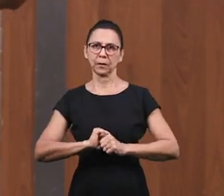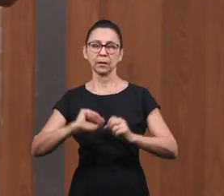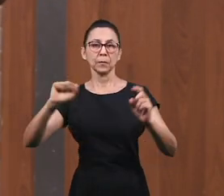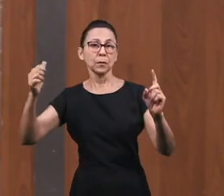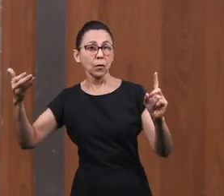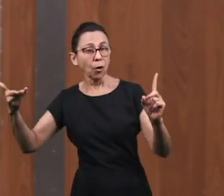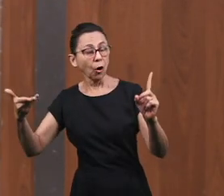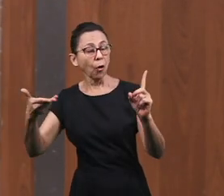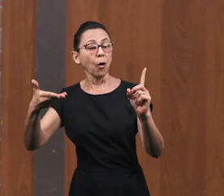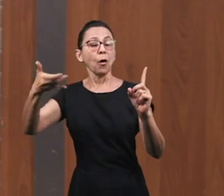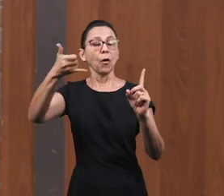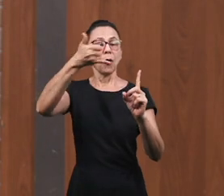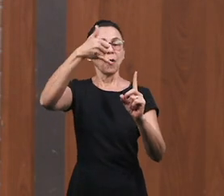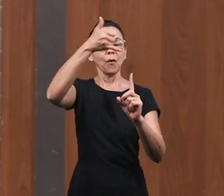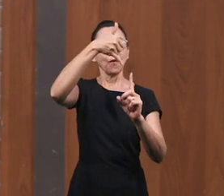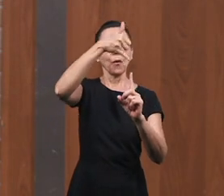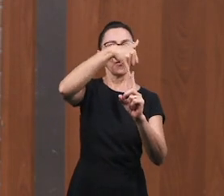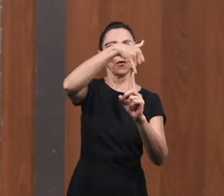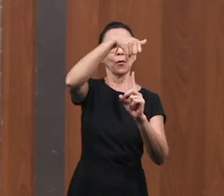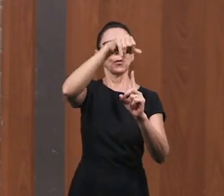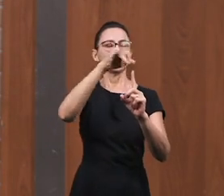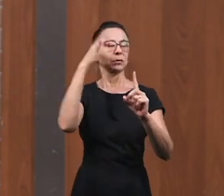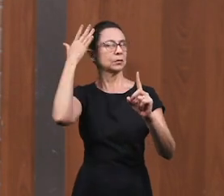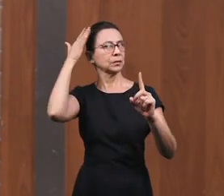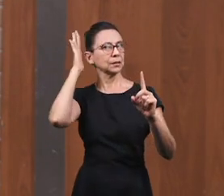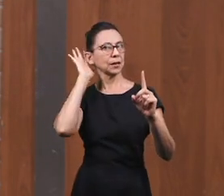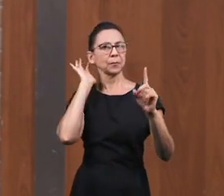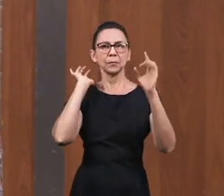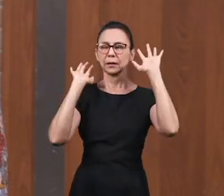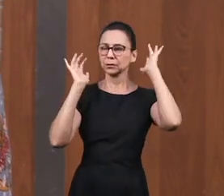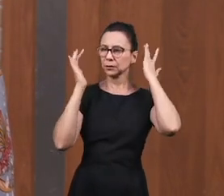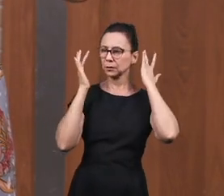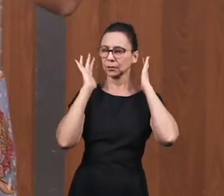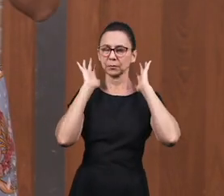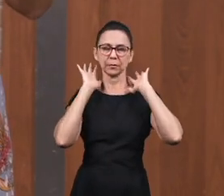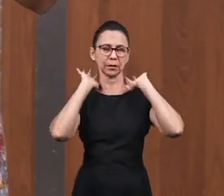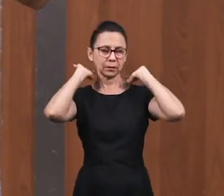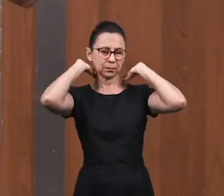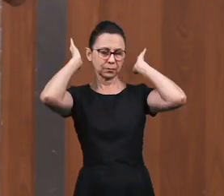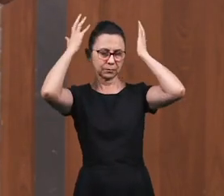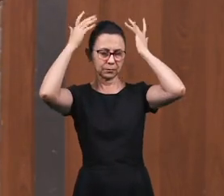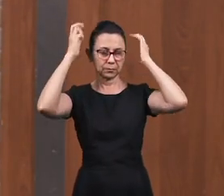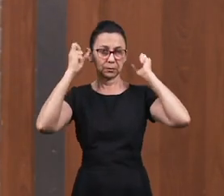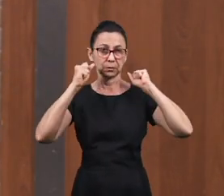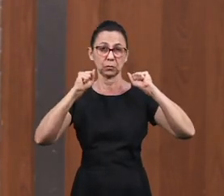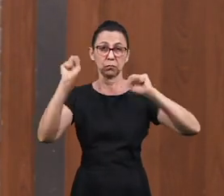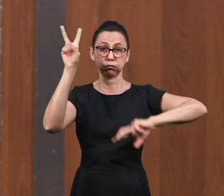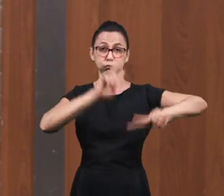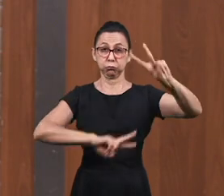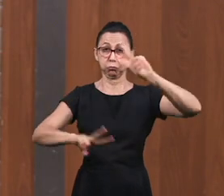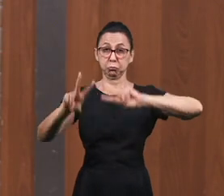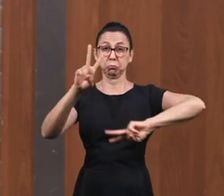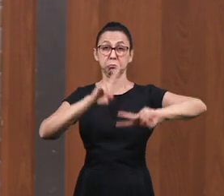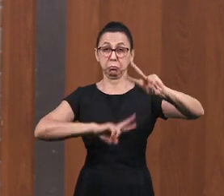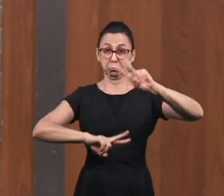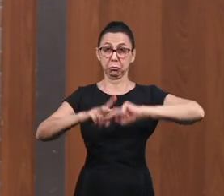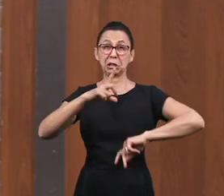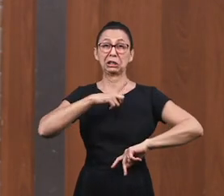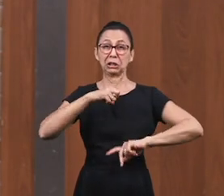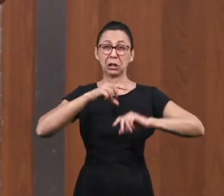ofrecía aceite Para pasar en los cabellos Para arreglar los cabellos Porque ahí también Había mucho viento